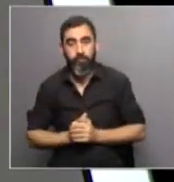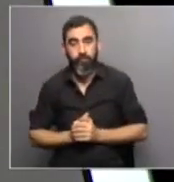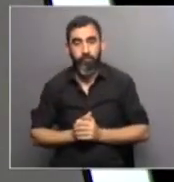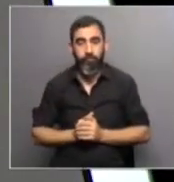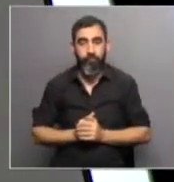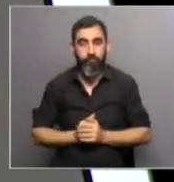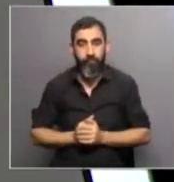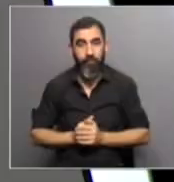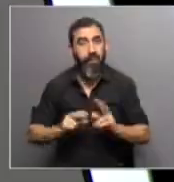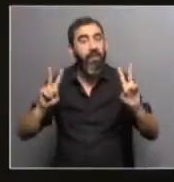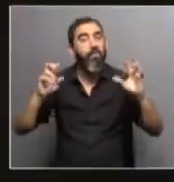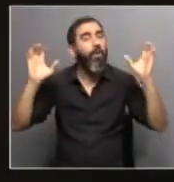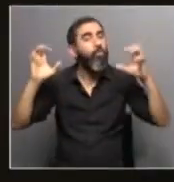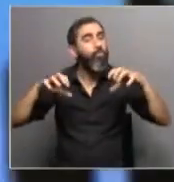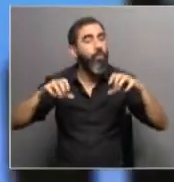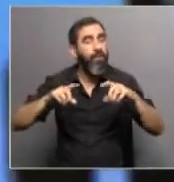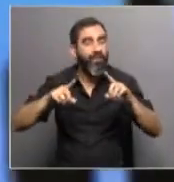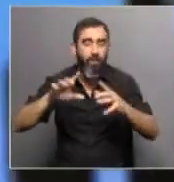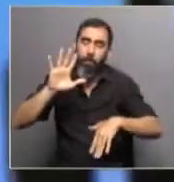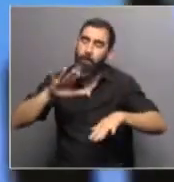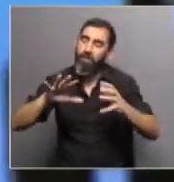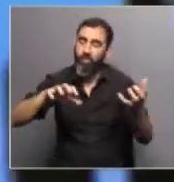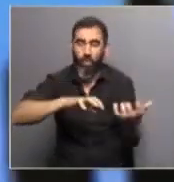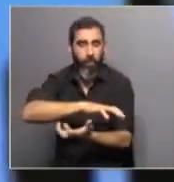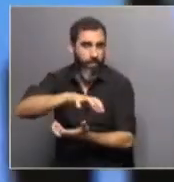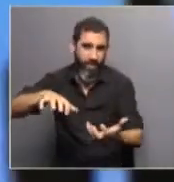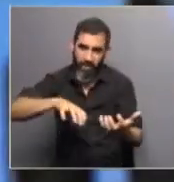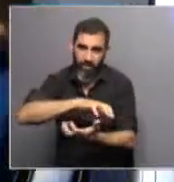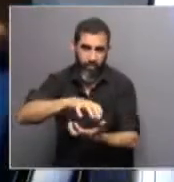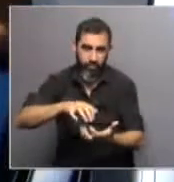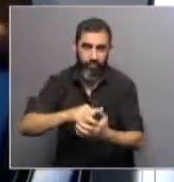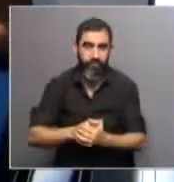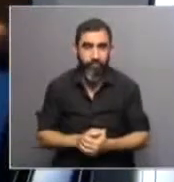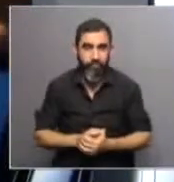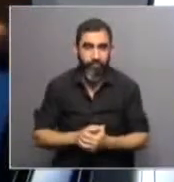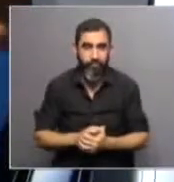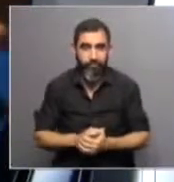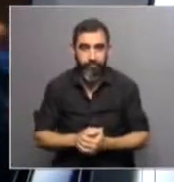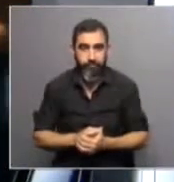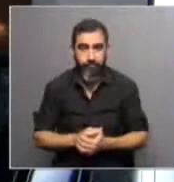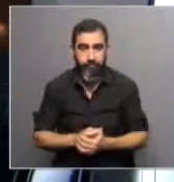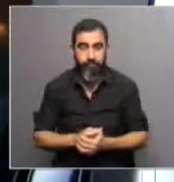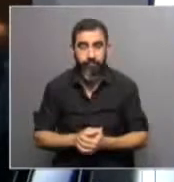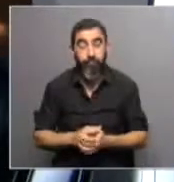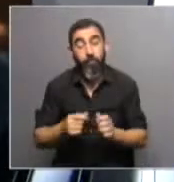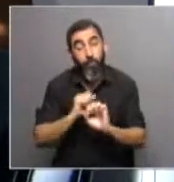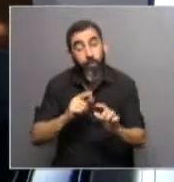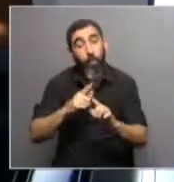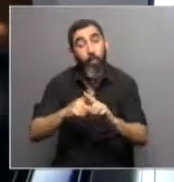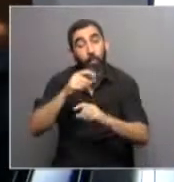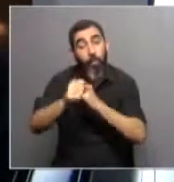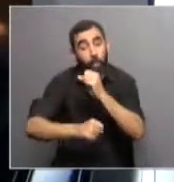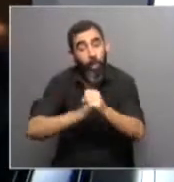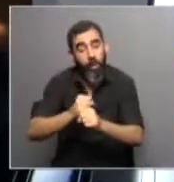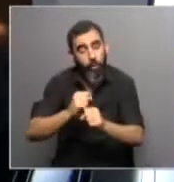¿Y con las lluvias? Y las lluvias es más complicado, como siempre, pero se espera que a nivel anual sigan